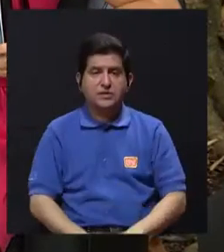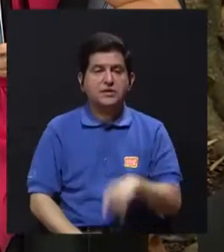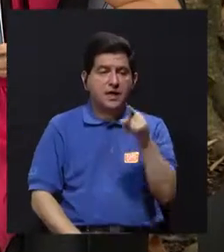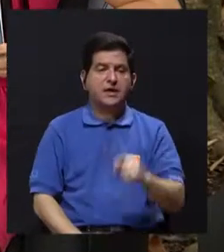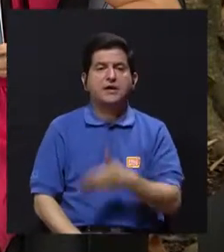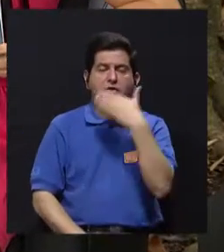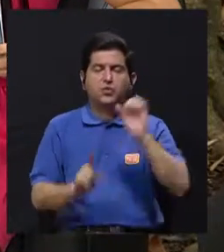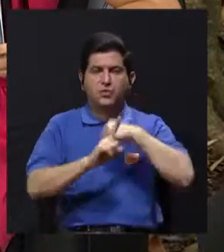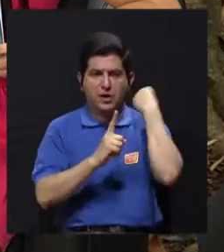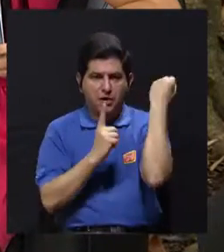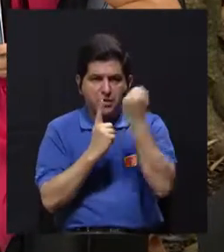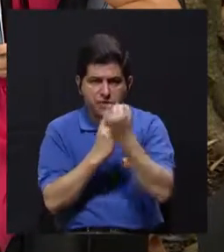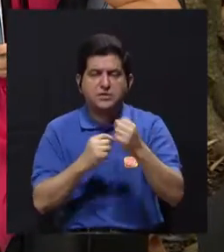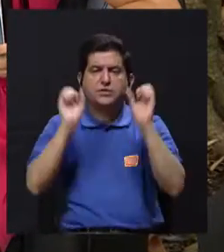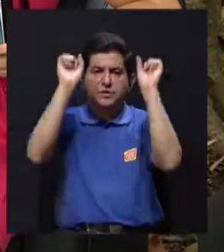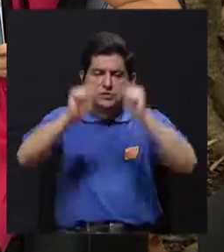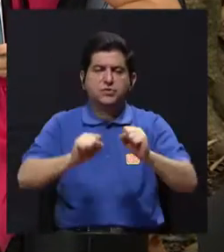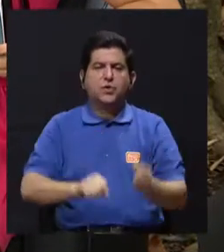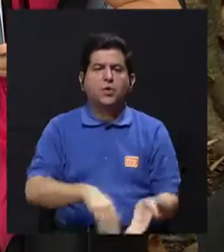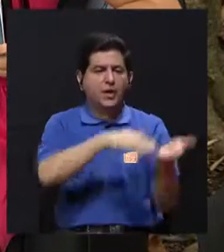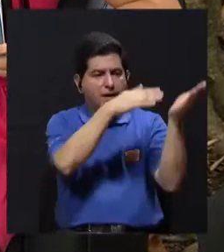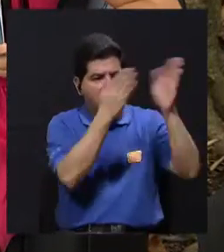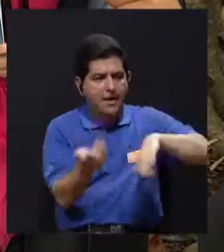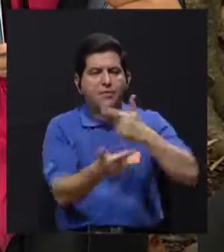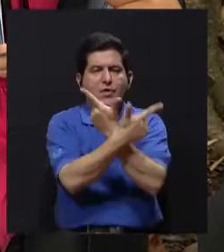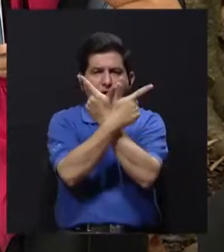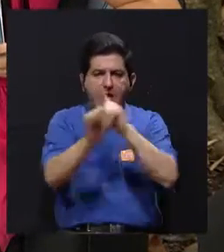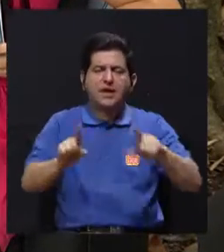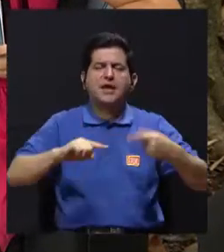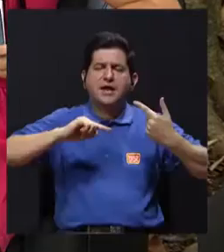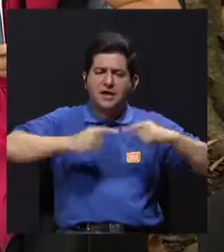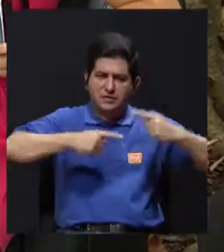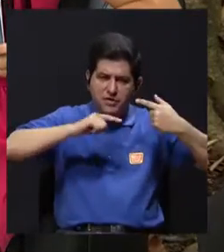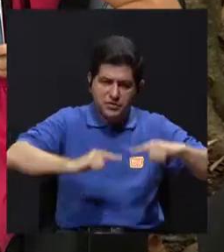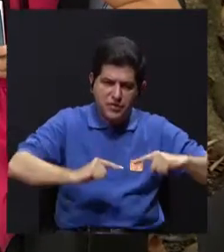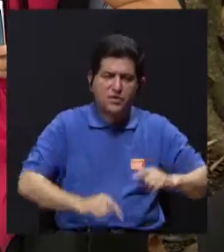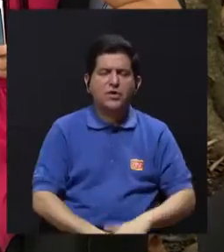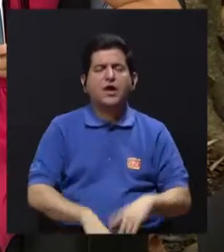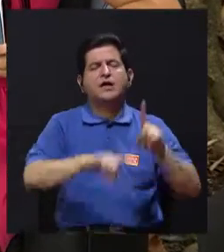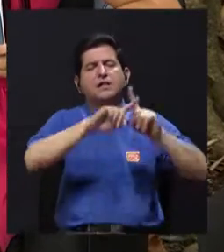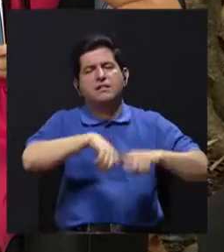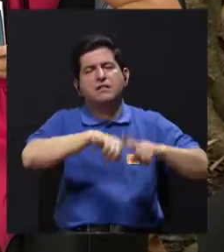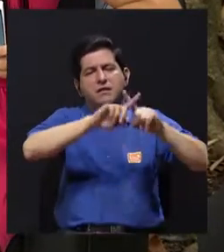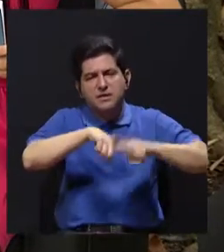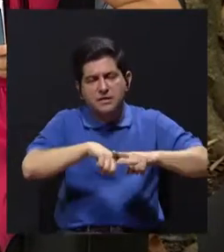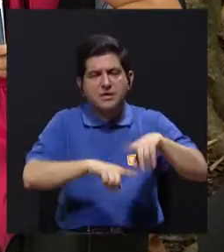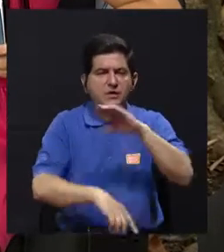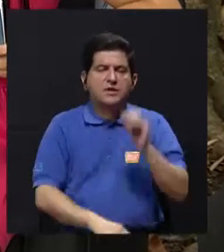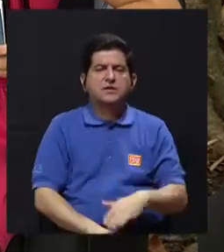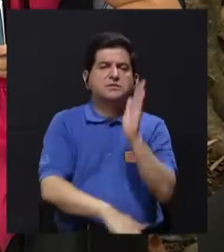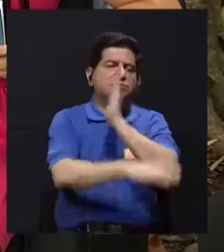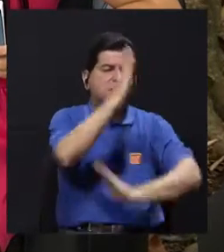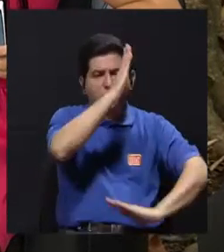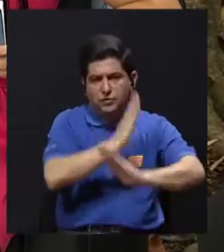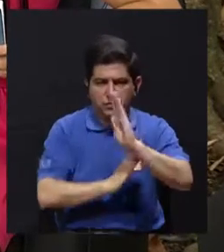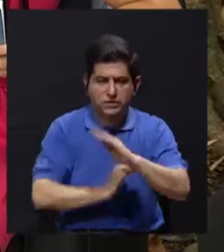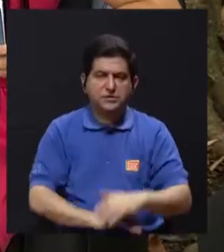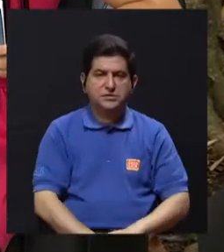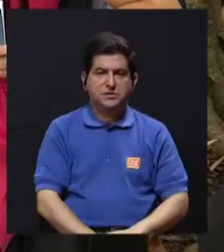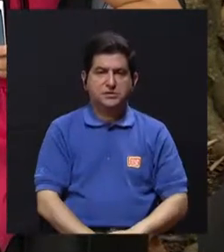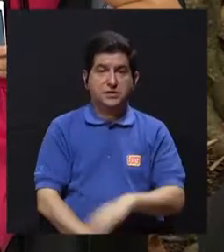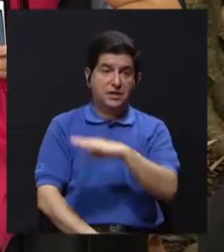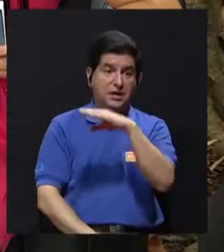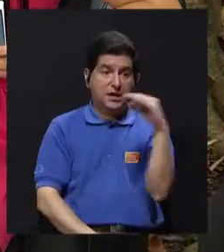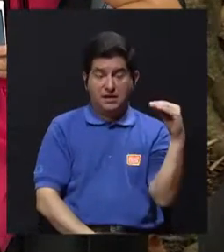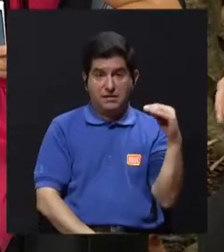momento que su vida finalice estén en la mejor condición posible y fallezcan libres de dolor, libres de dependencia,